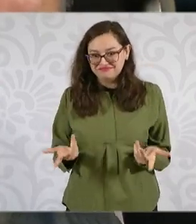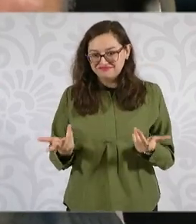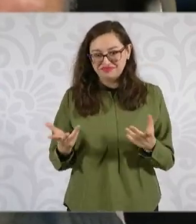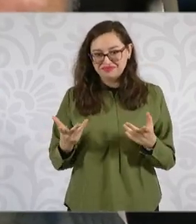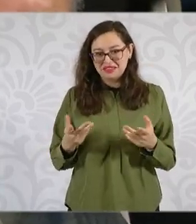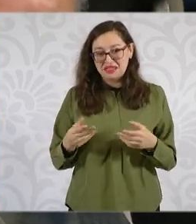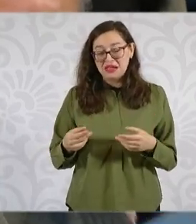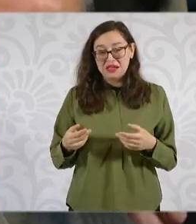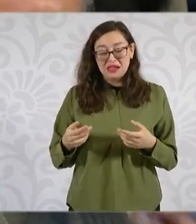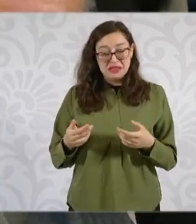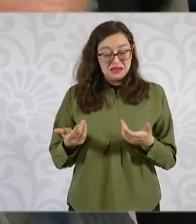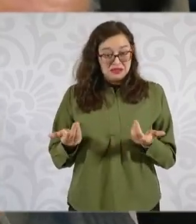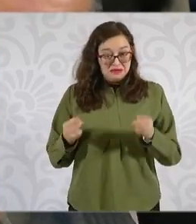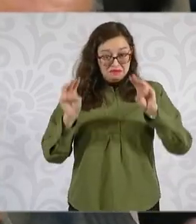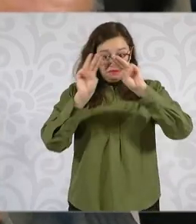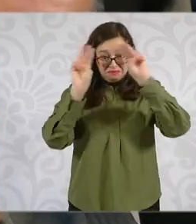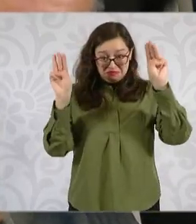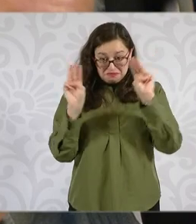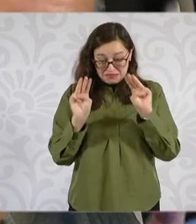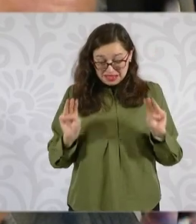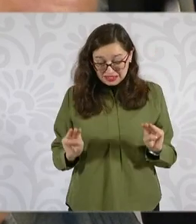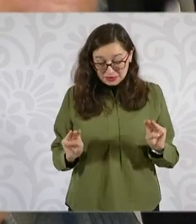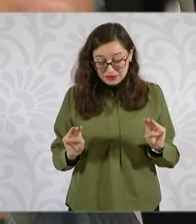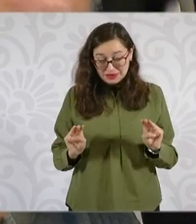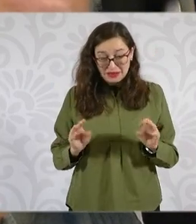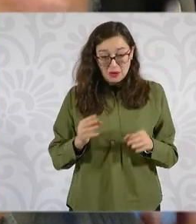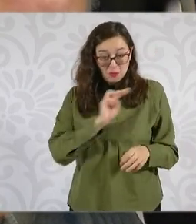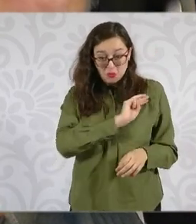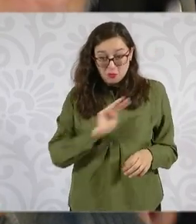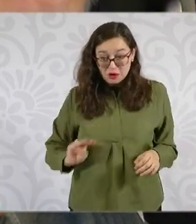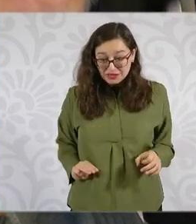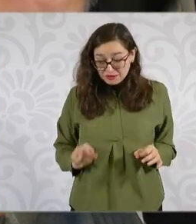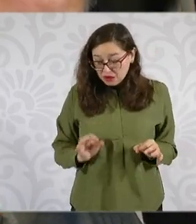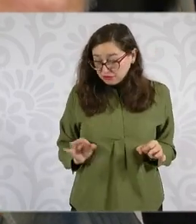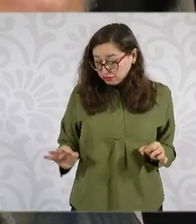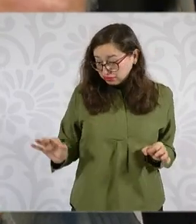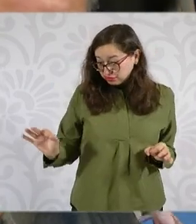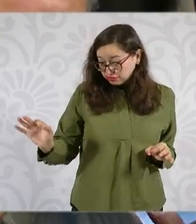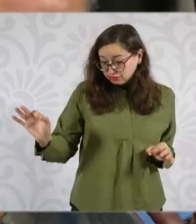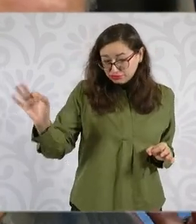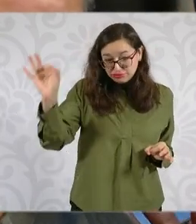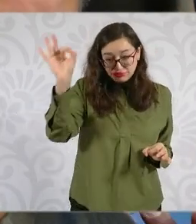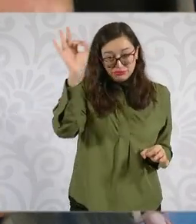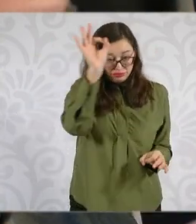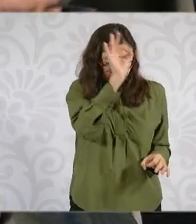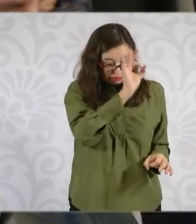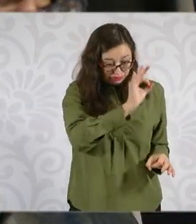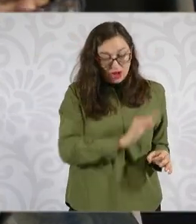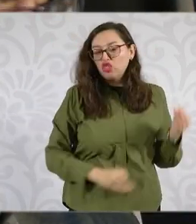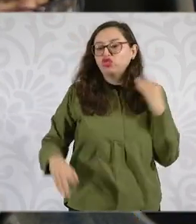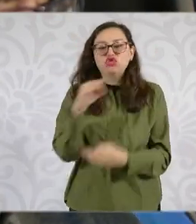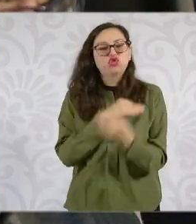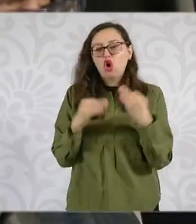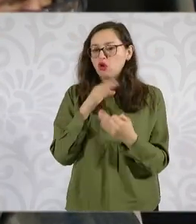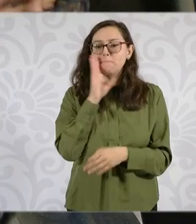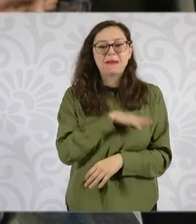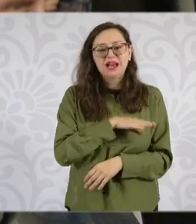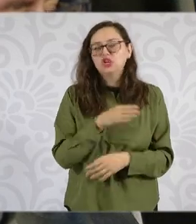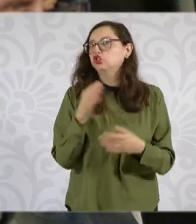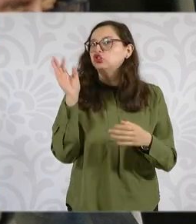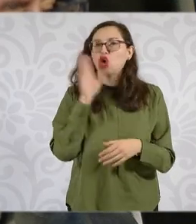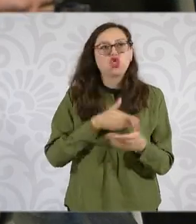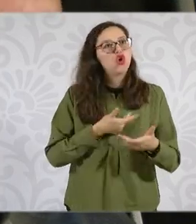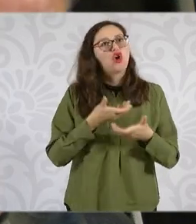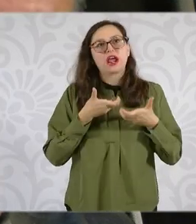absolutamente todo, si no es el pavimento, es el abasto de agua, es el drenaje, es la recolección de basura, la vialidad,